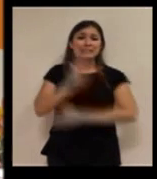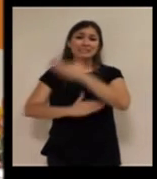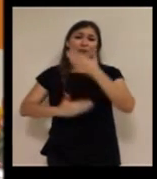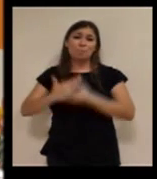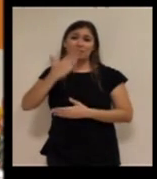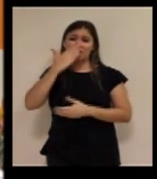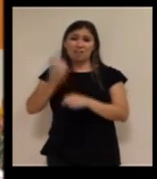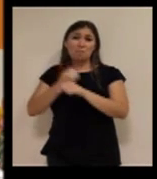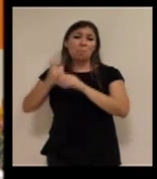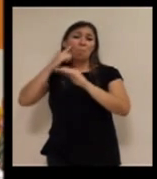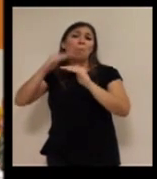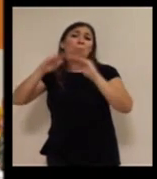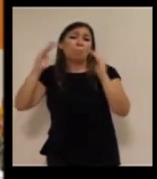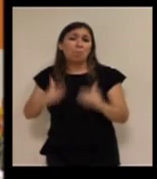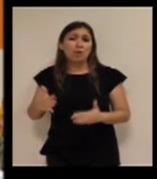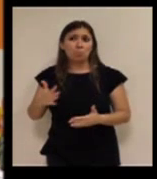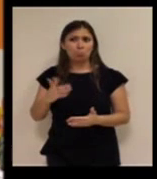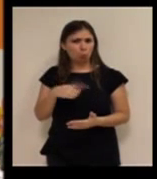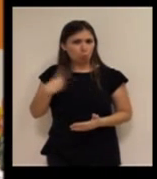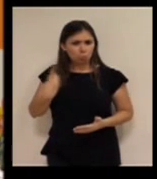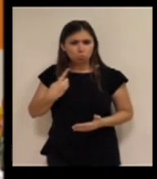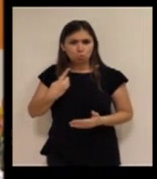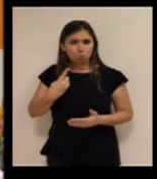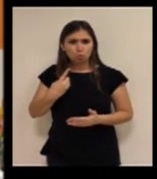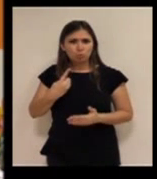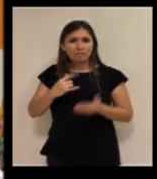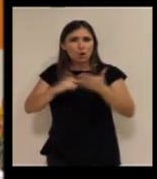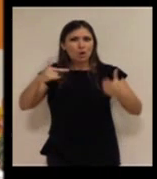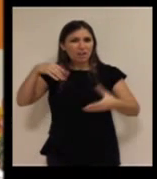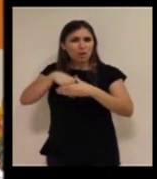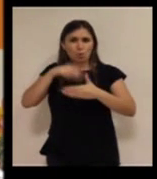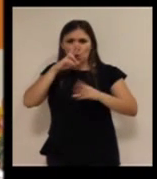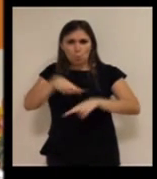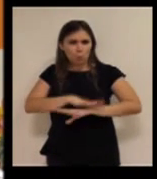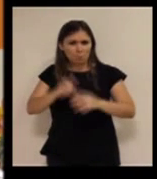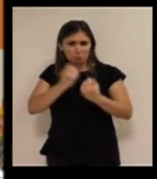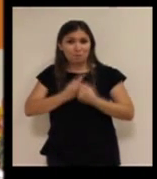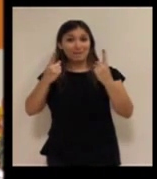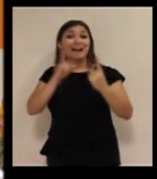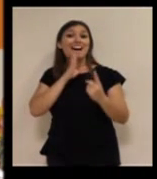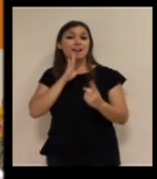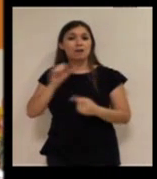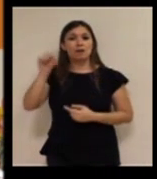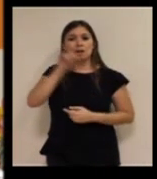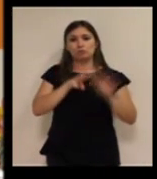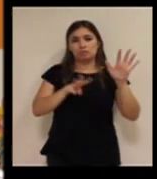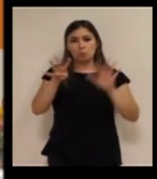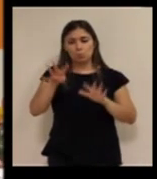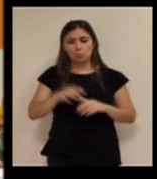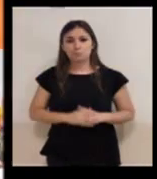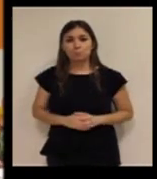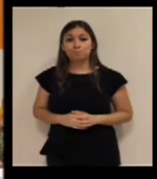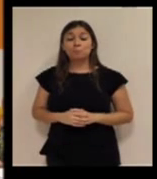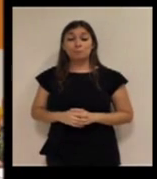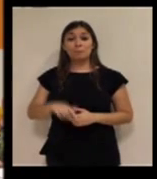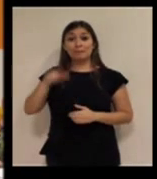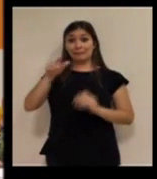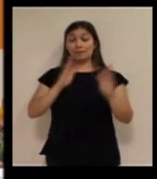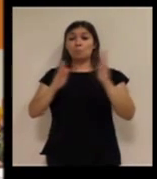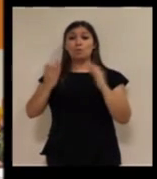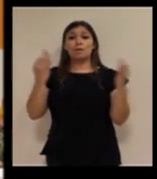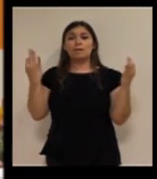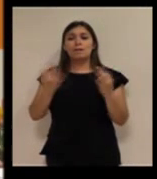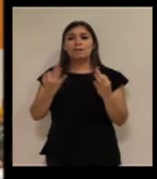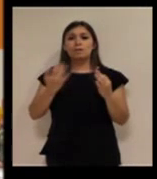pero nunca habíamos introducido una nueva tecnología y fue en ese año. Hay que recordar que en el año 89 ni